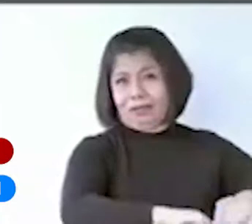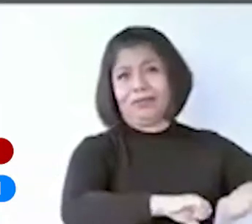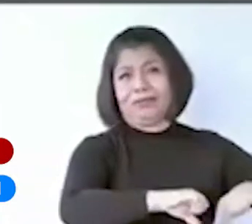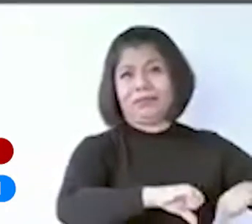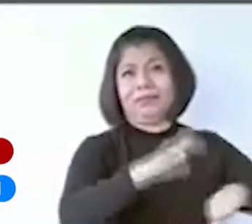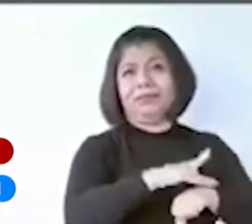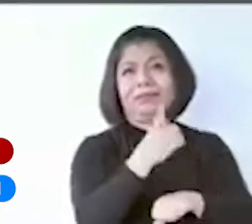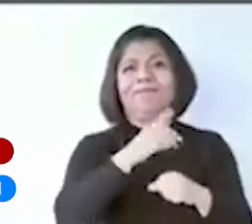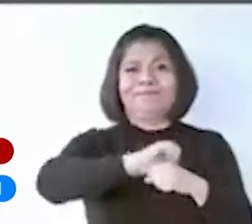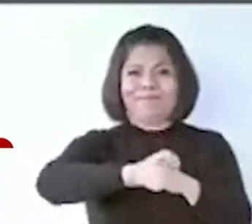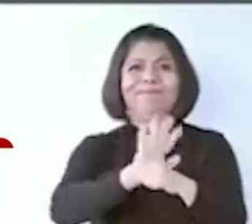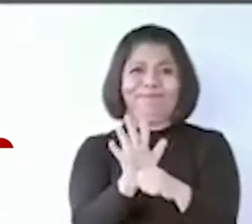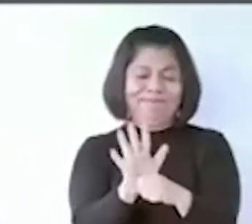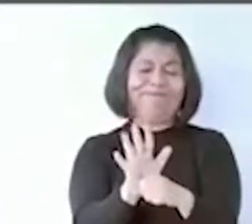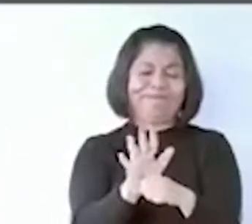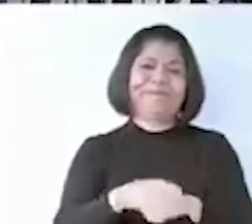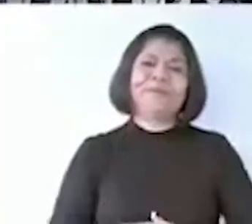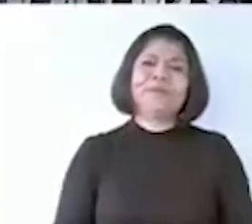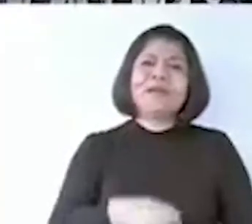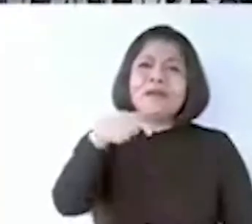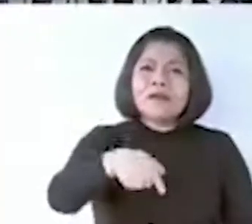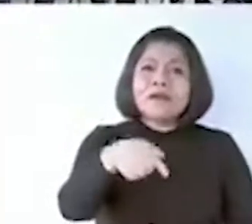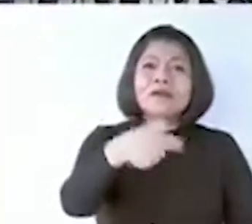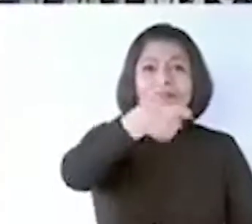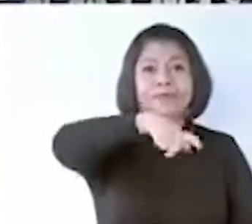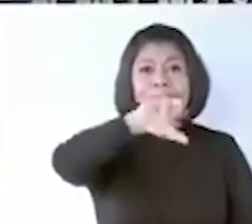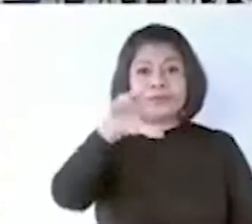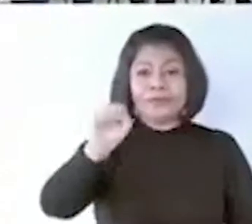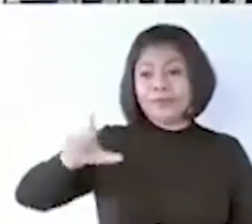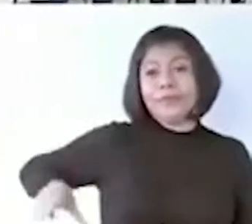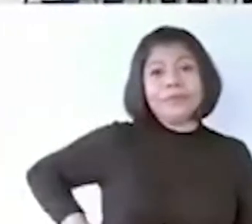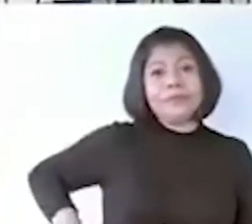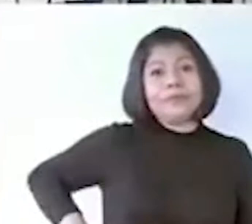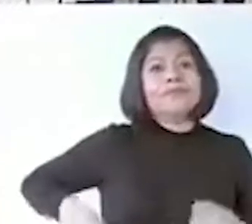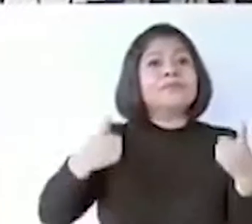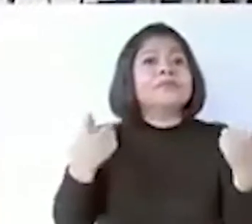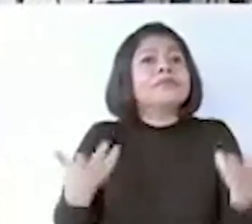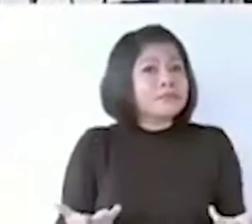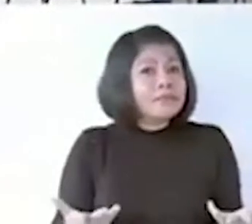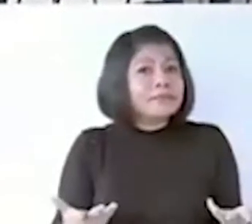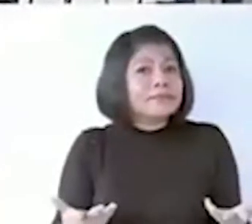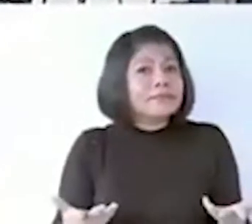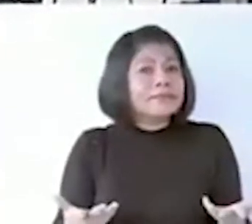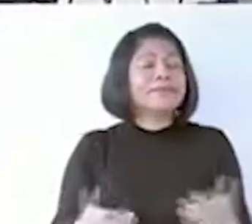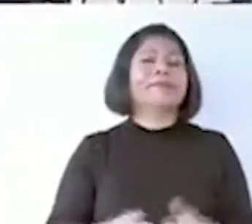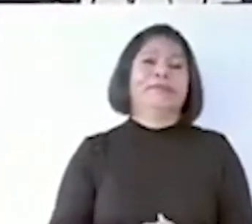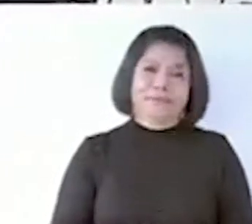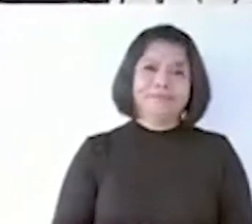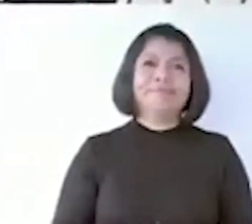¿Qué hizo el gobierno de Quintana Roo? ayudó, entregando